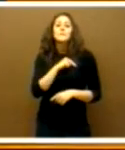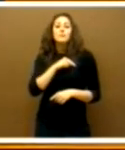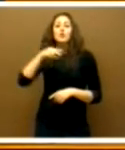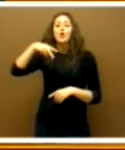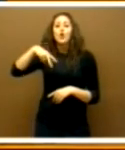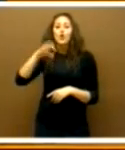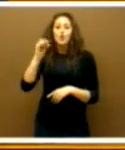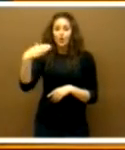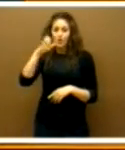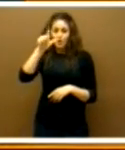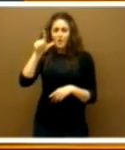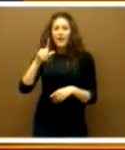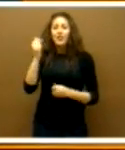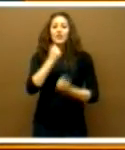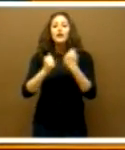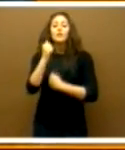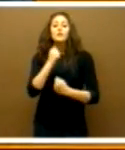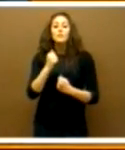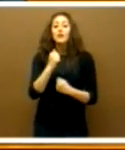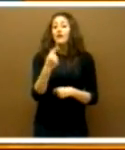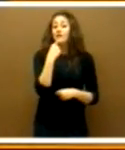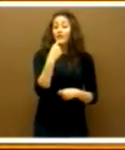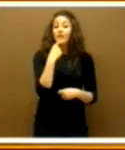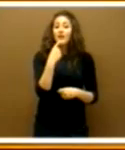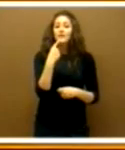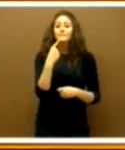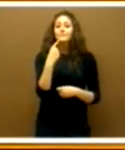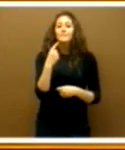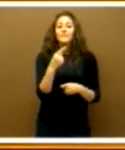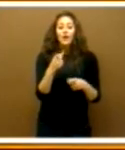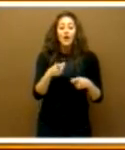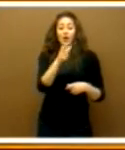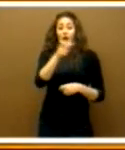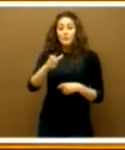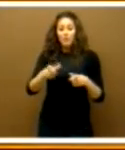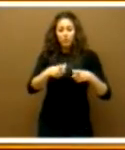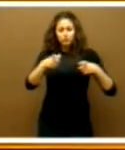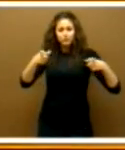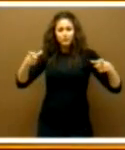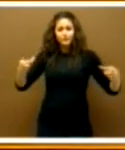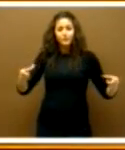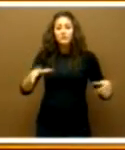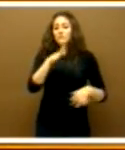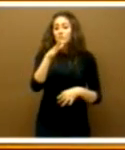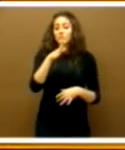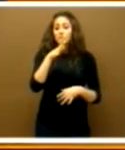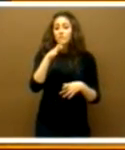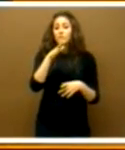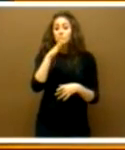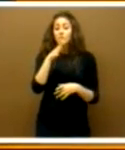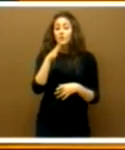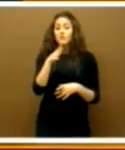92, Gery Becker, que opinaba que el crecimiento de la población ha sido el factor